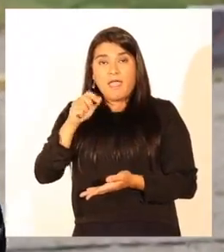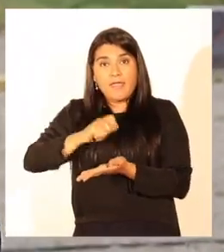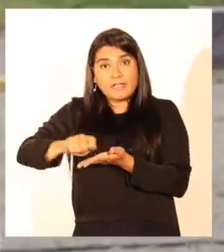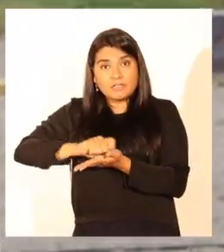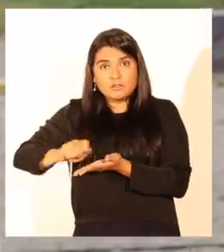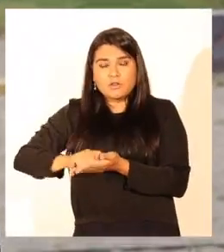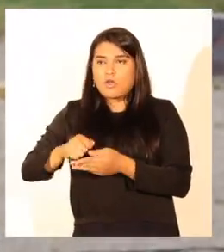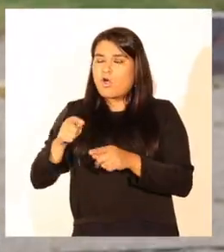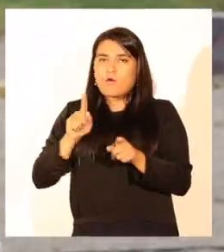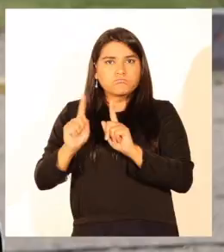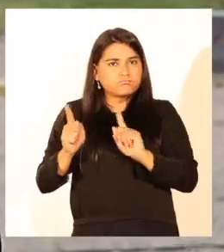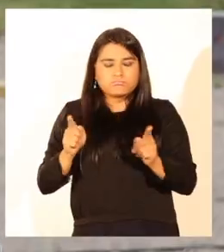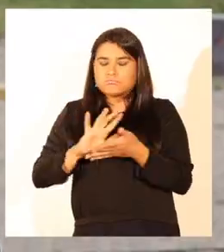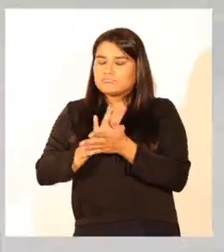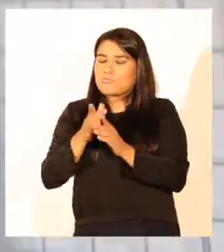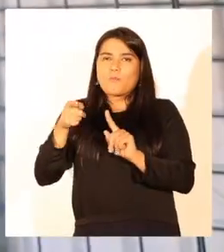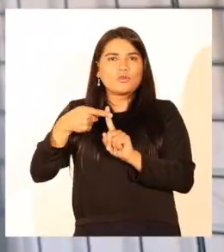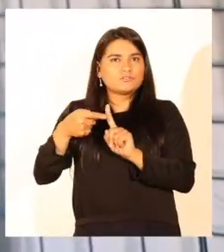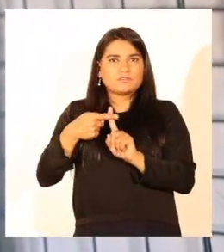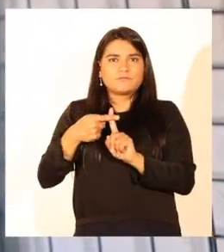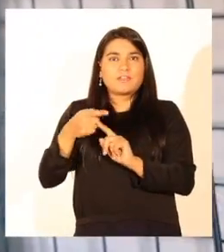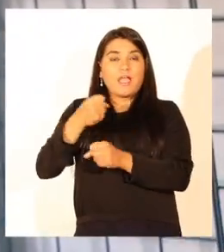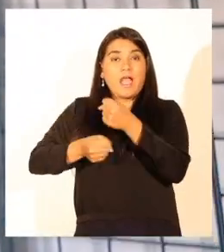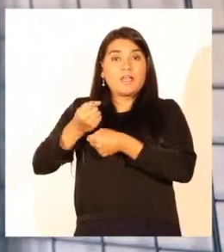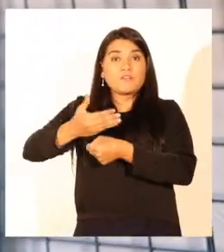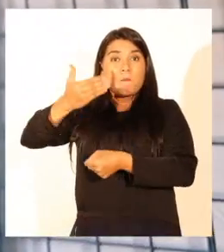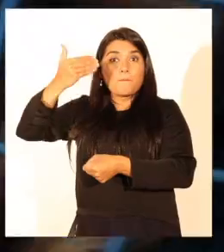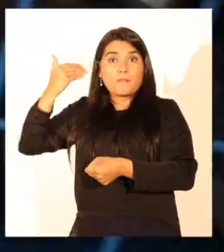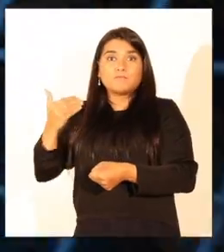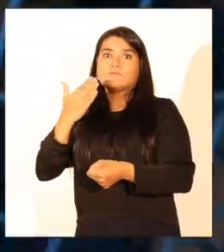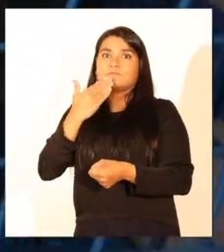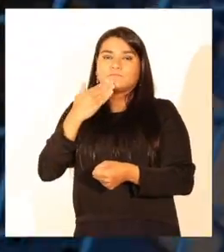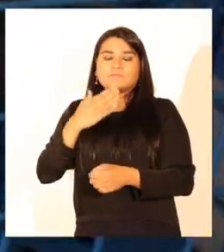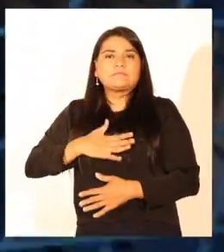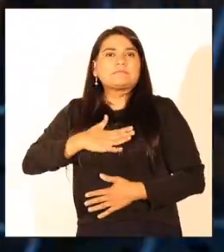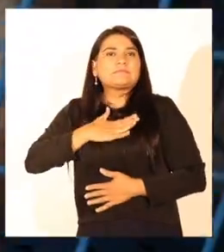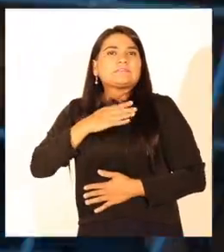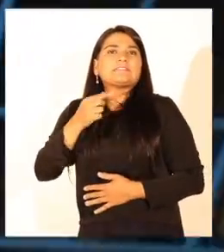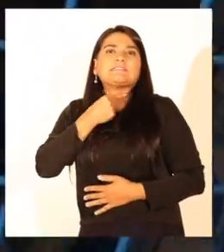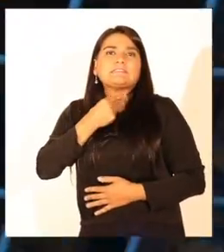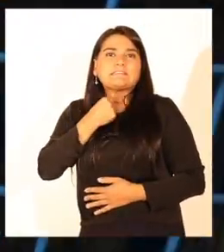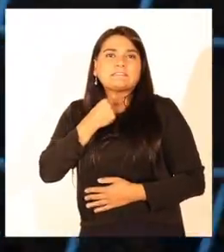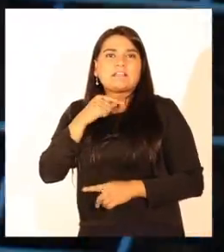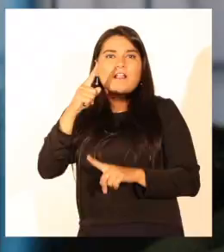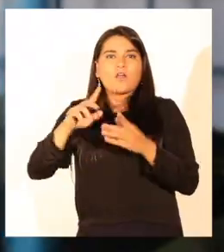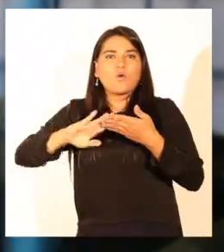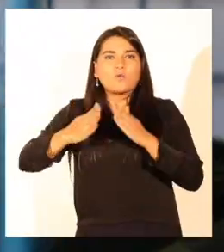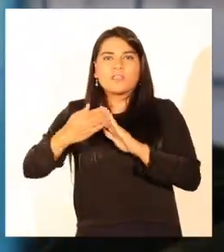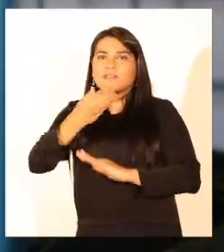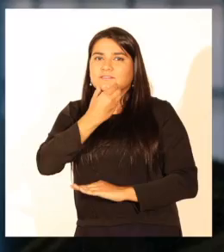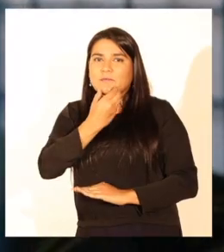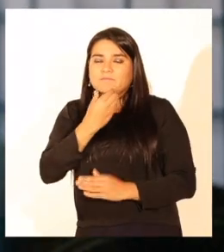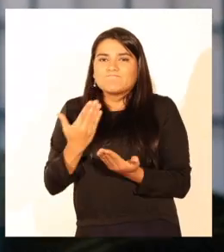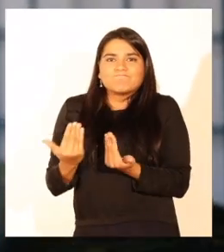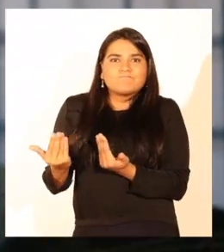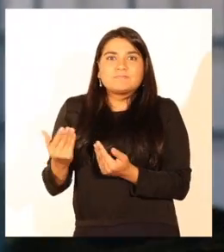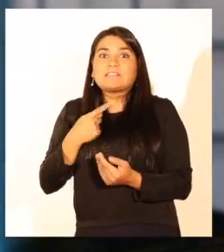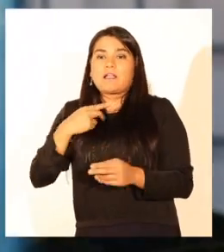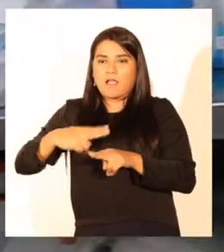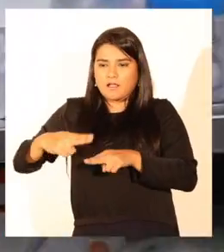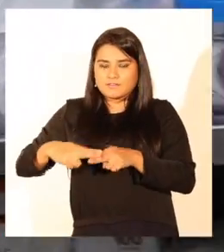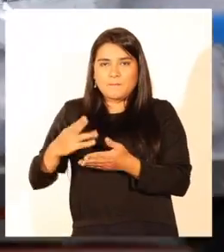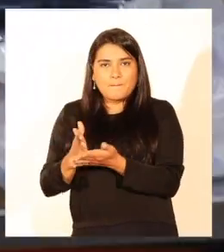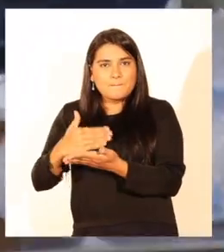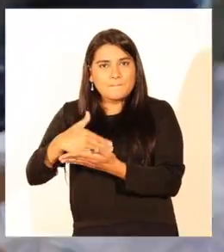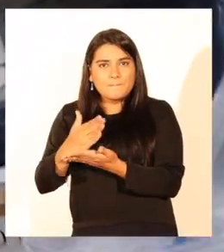se han hecho han sido muy, muy positivos. Durante el año recién pasado, también se concretó un deseo ampliamente anhelado por la comunidad sanpedrina, con la